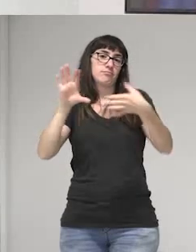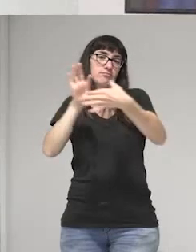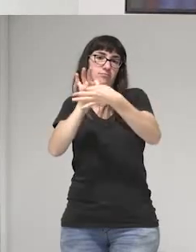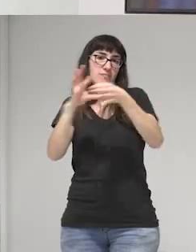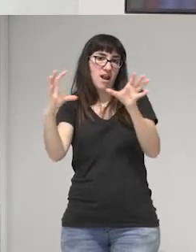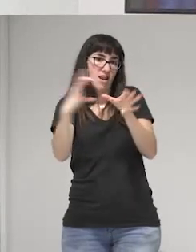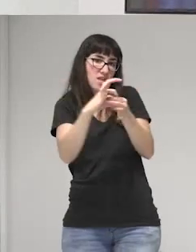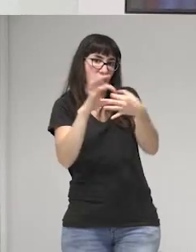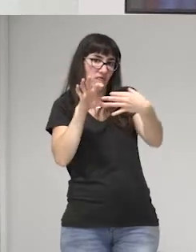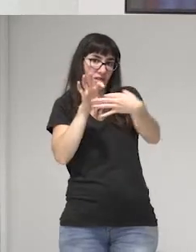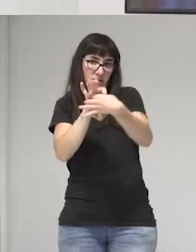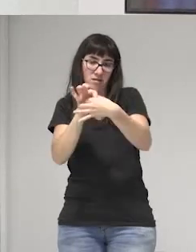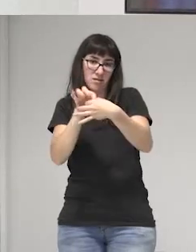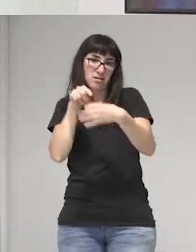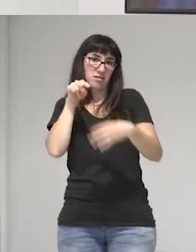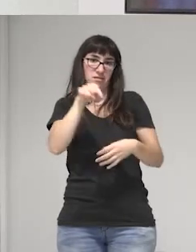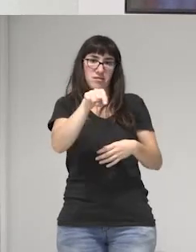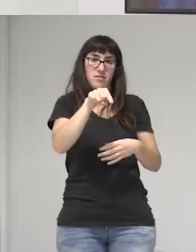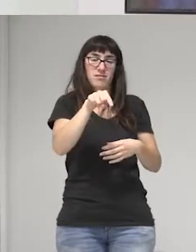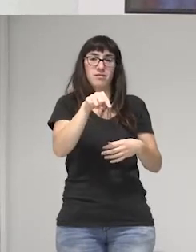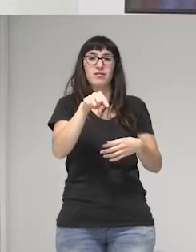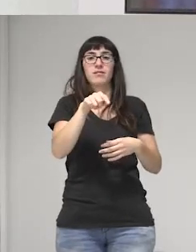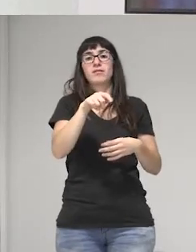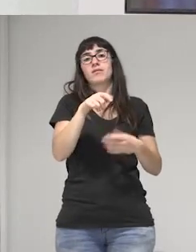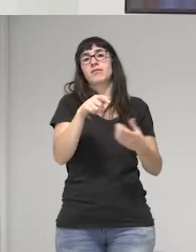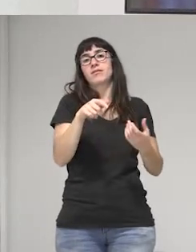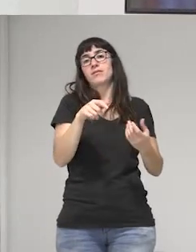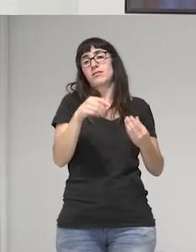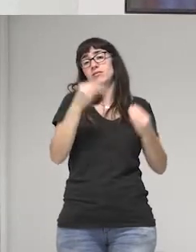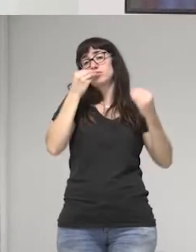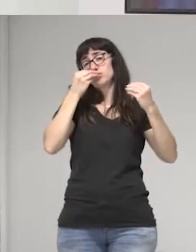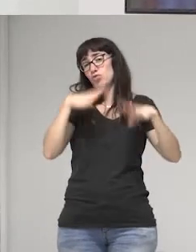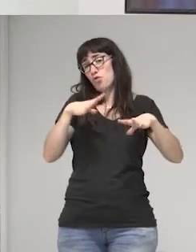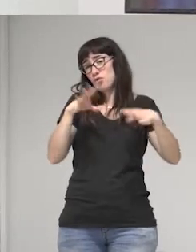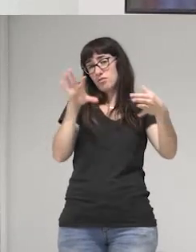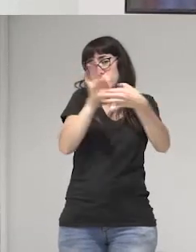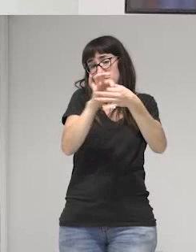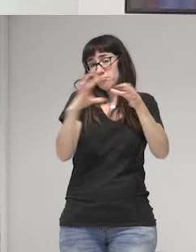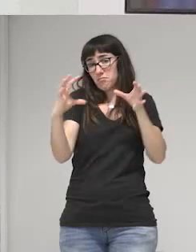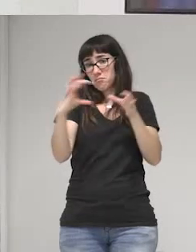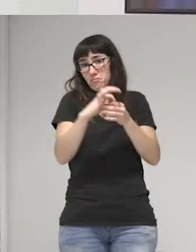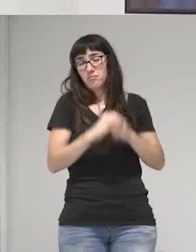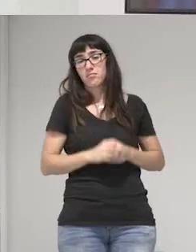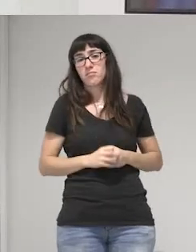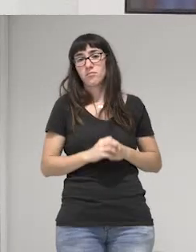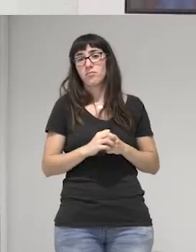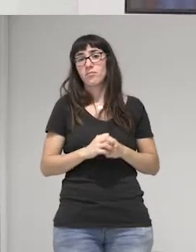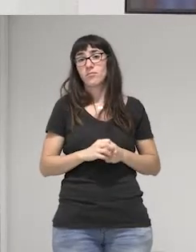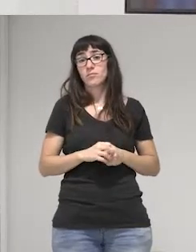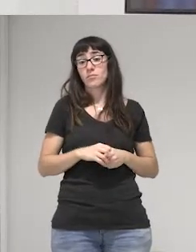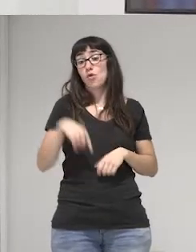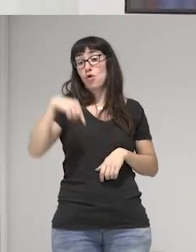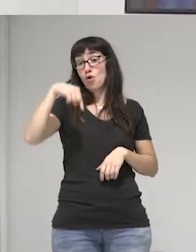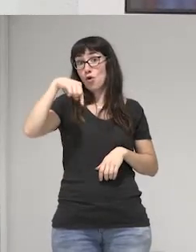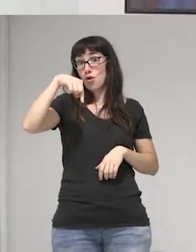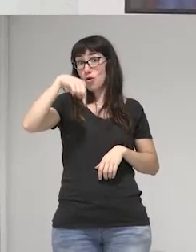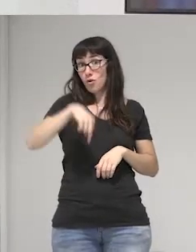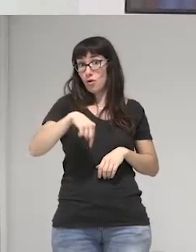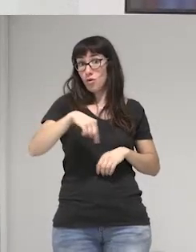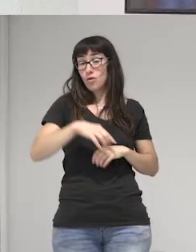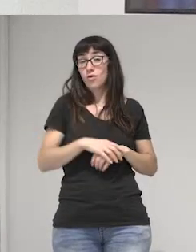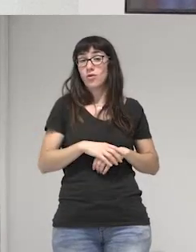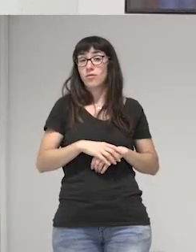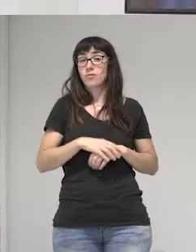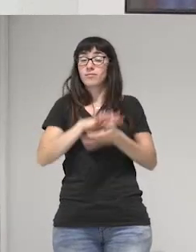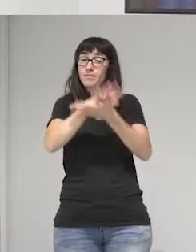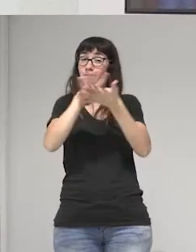Esa era la alianza del sujeto histórico. Hoy se